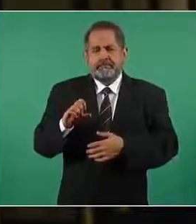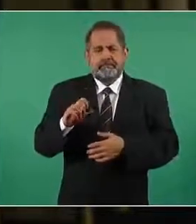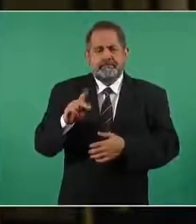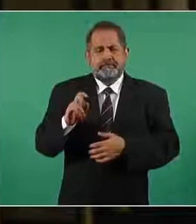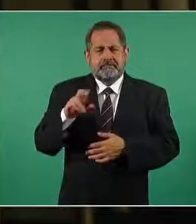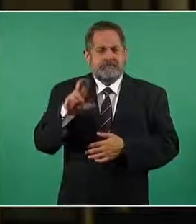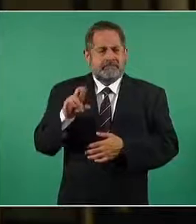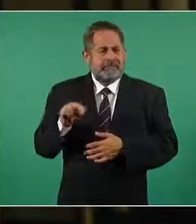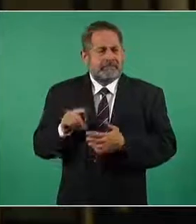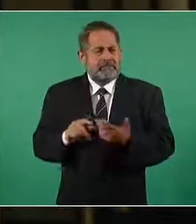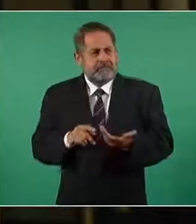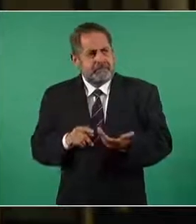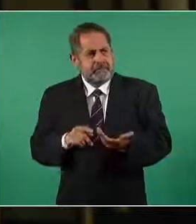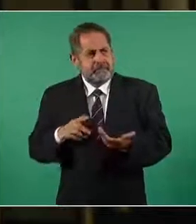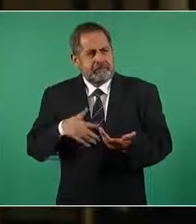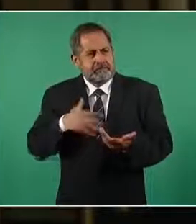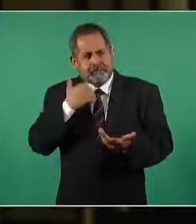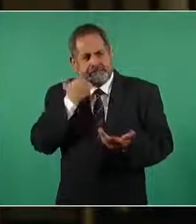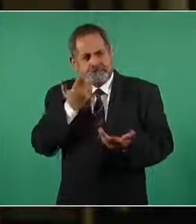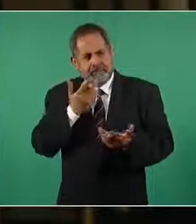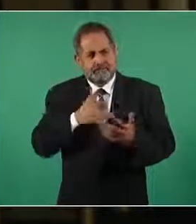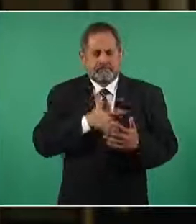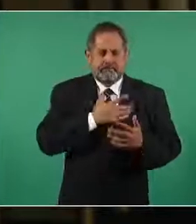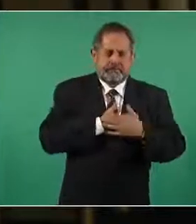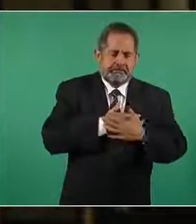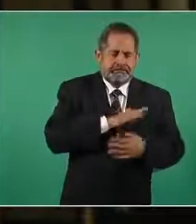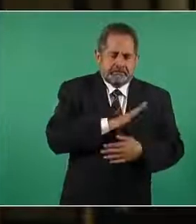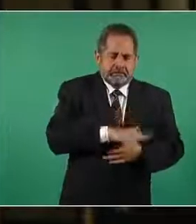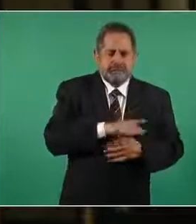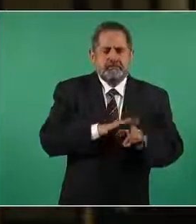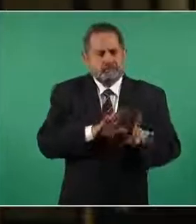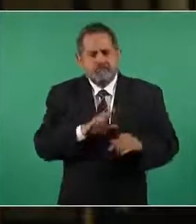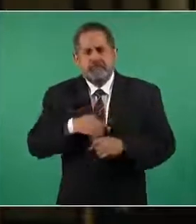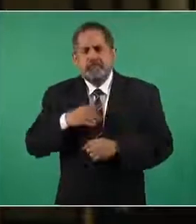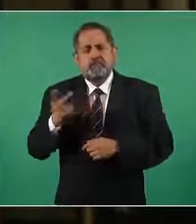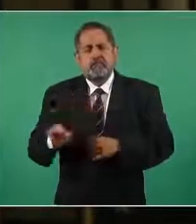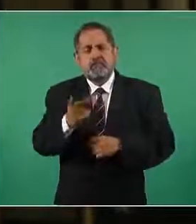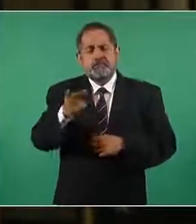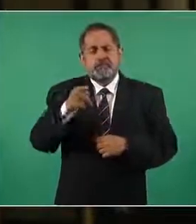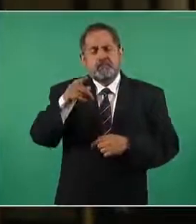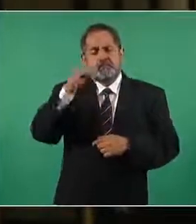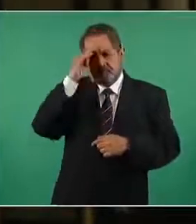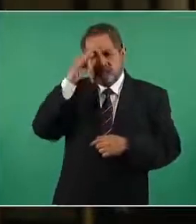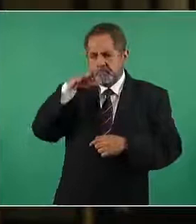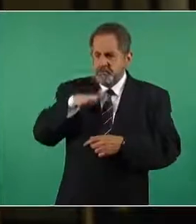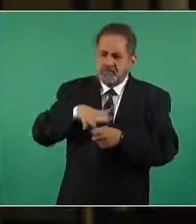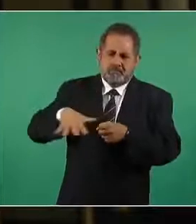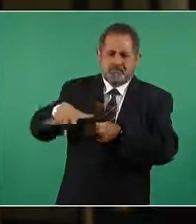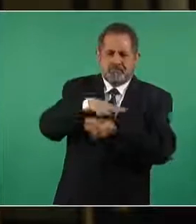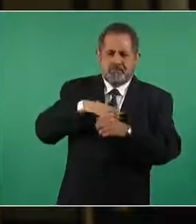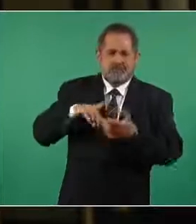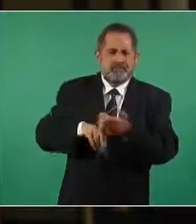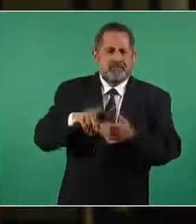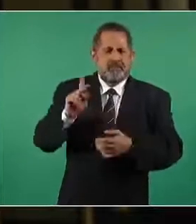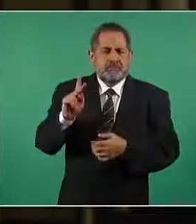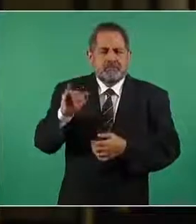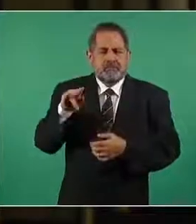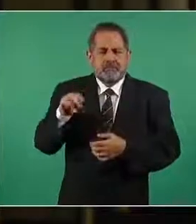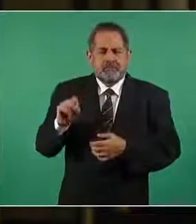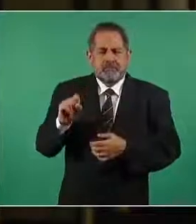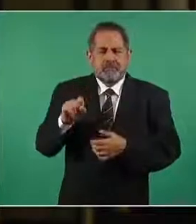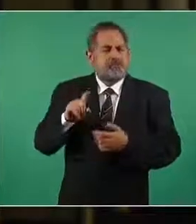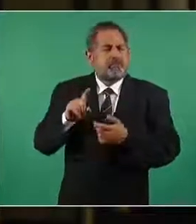me gustaría preguntarle ¿qué considera usted de este complejo cultural de Los Pinos? ¿qué